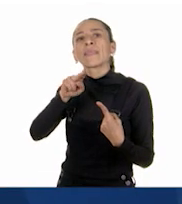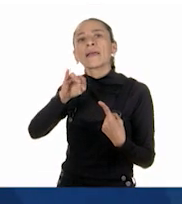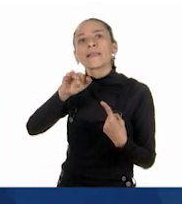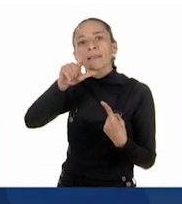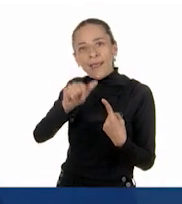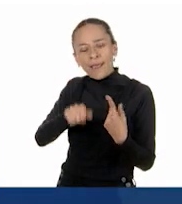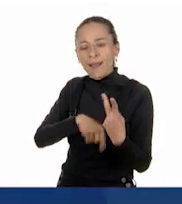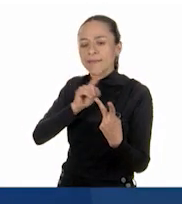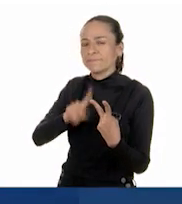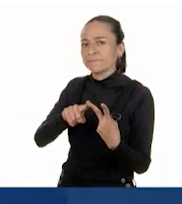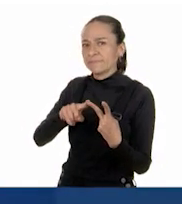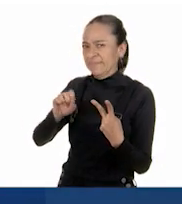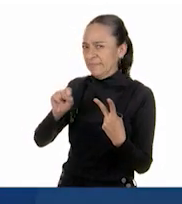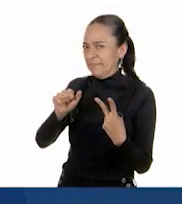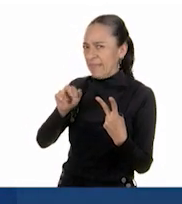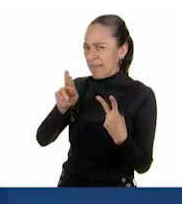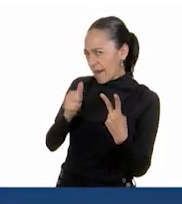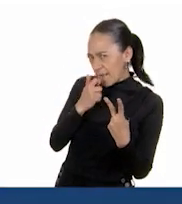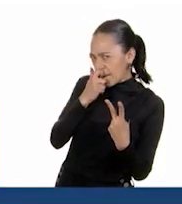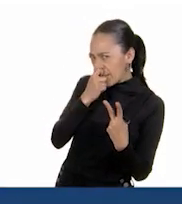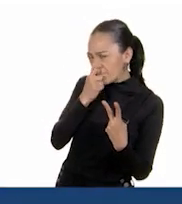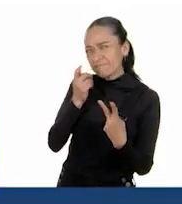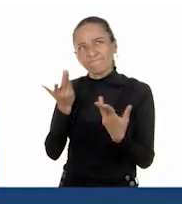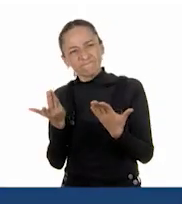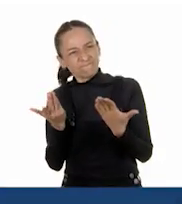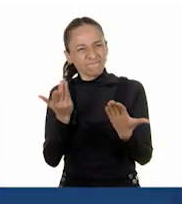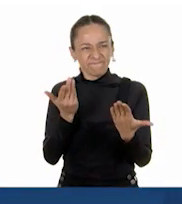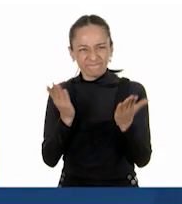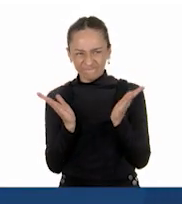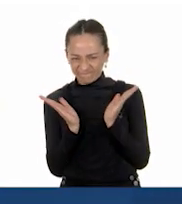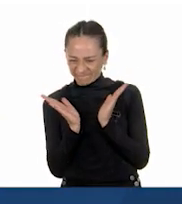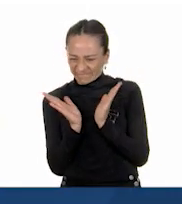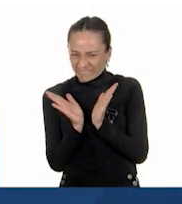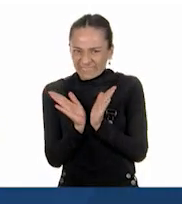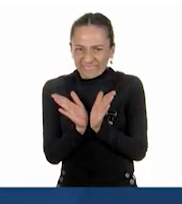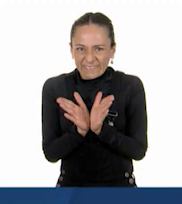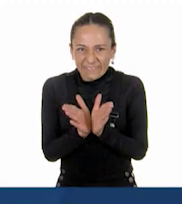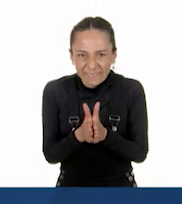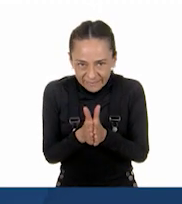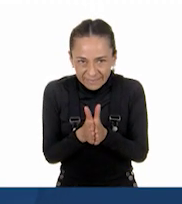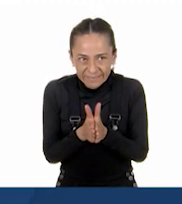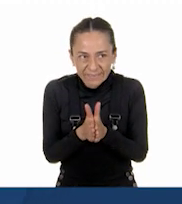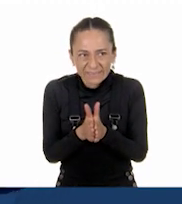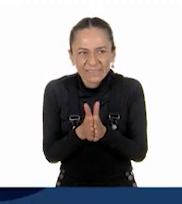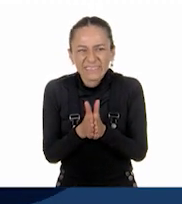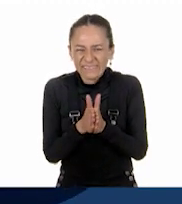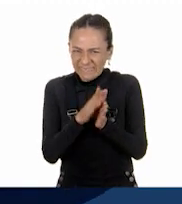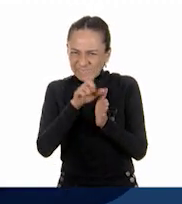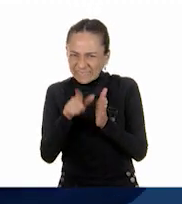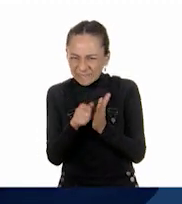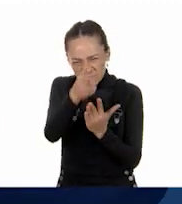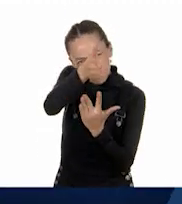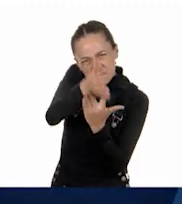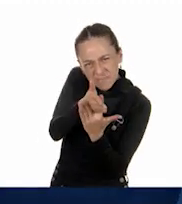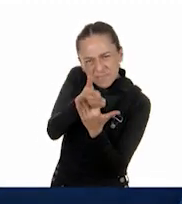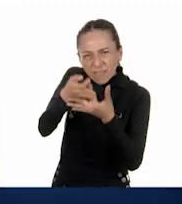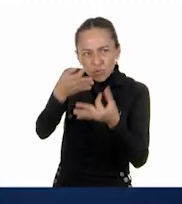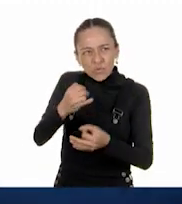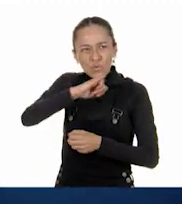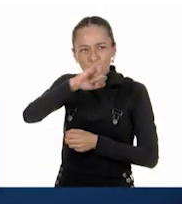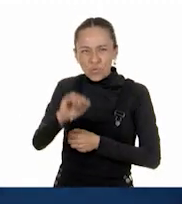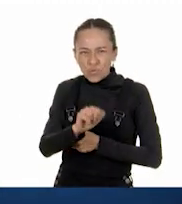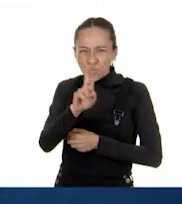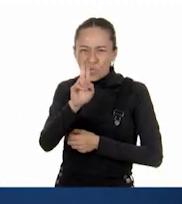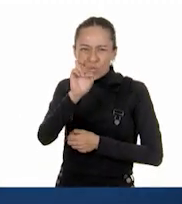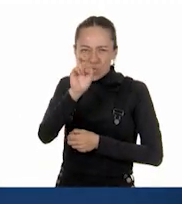otra y la flecha de Juan va a quedar ahí en medio como apretadita. Sí, y como podemos ver, la